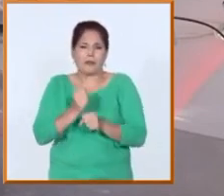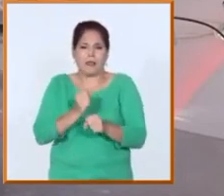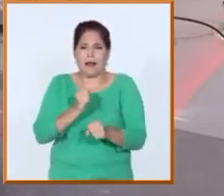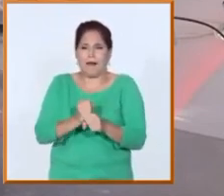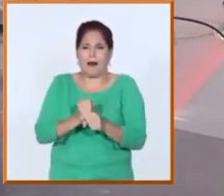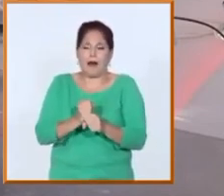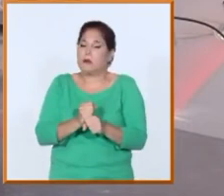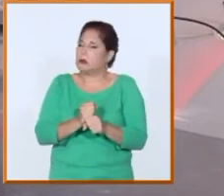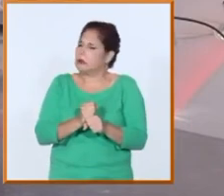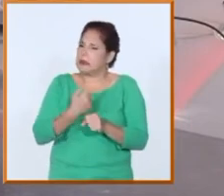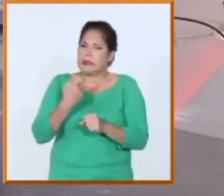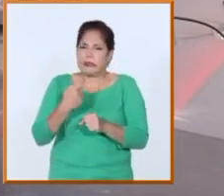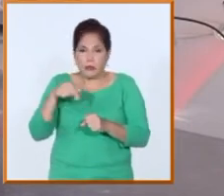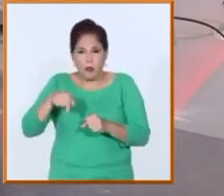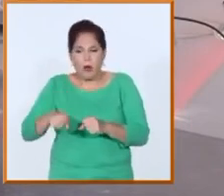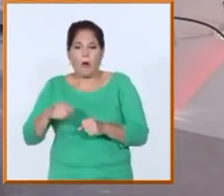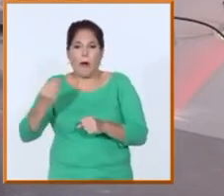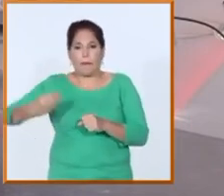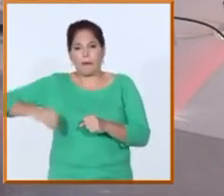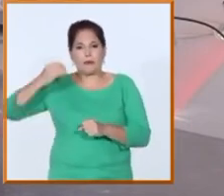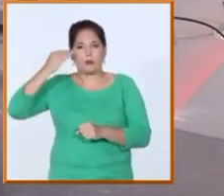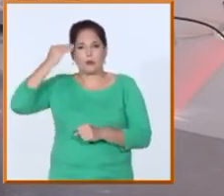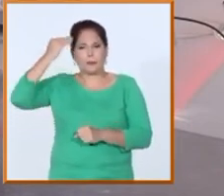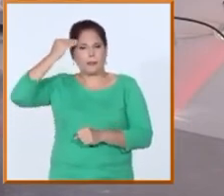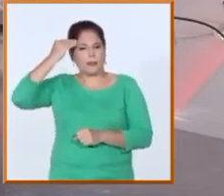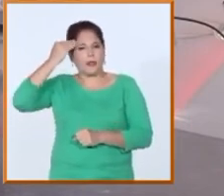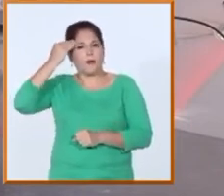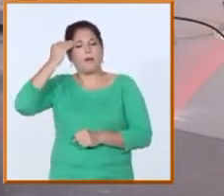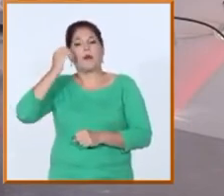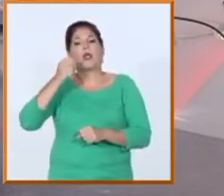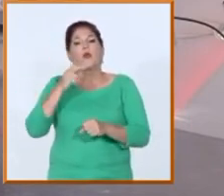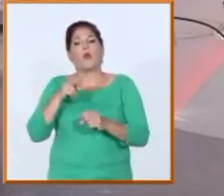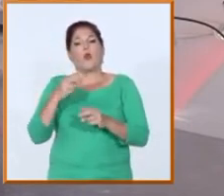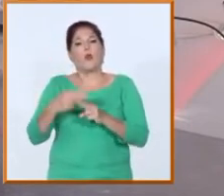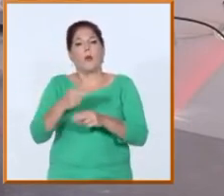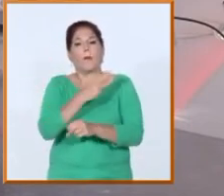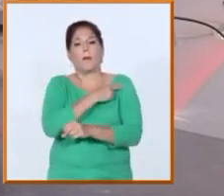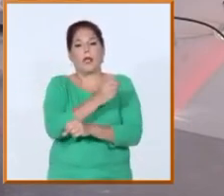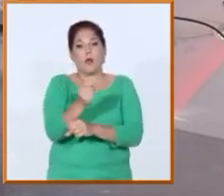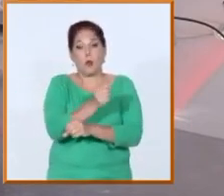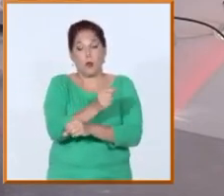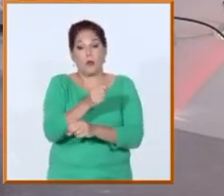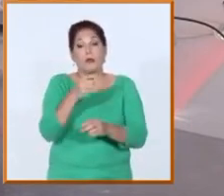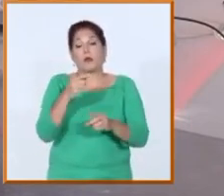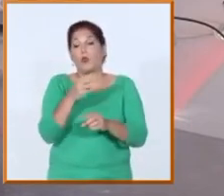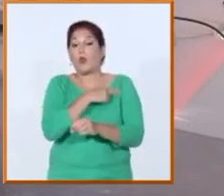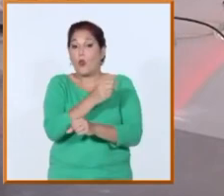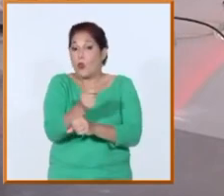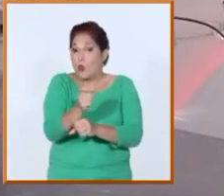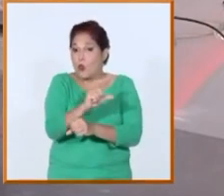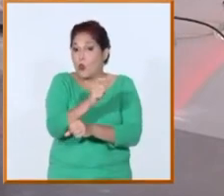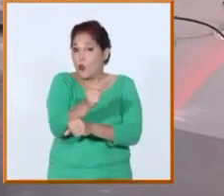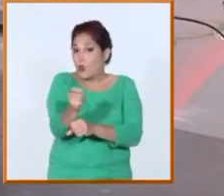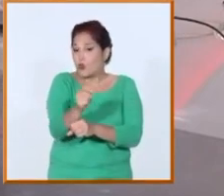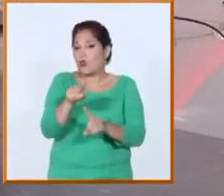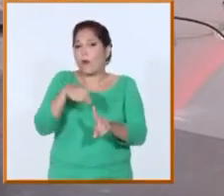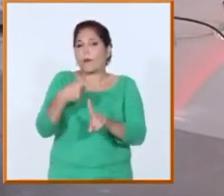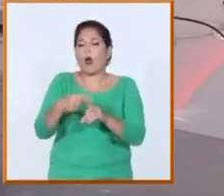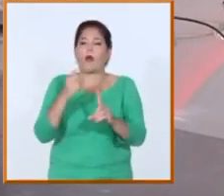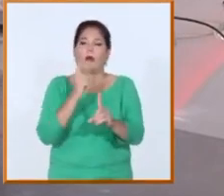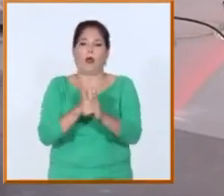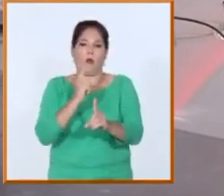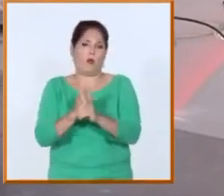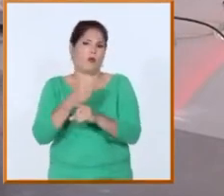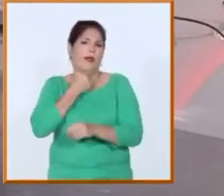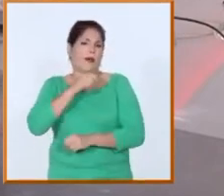precedente ahora es una nueva posibilidad también de esa idea de que usted puede formarse